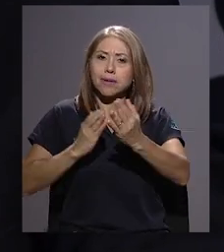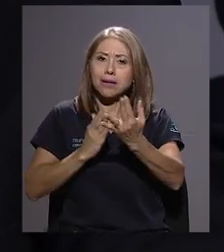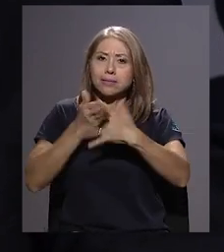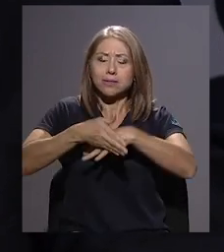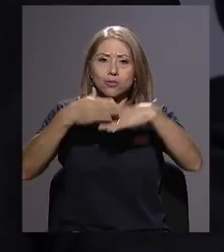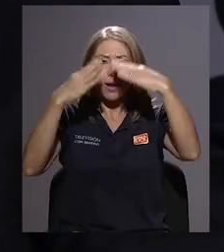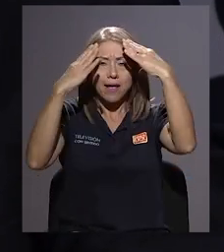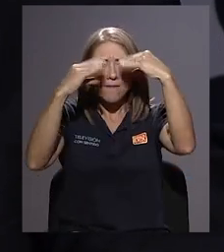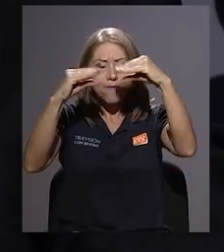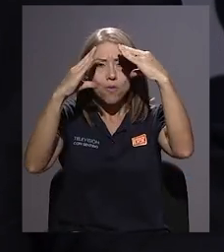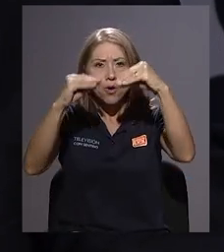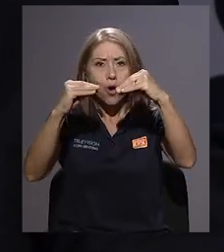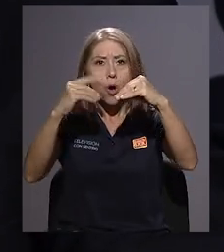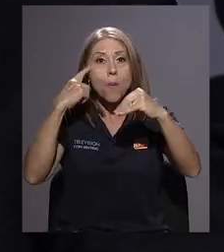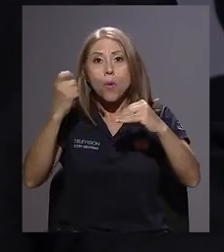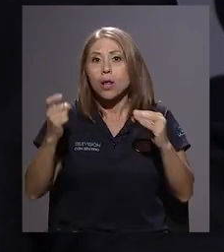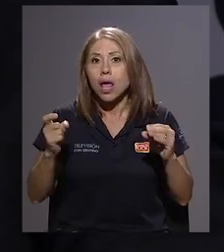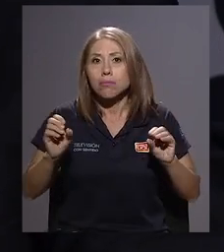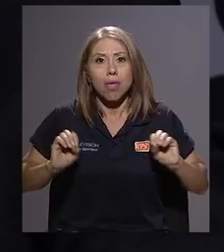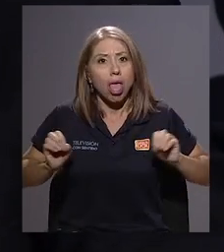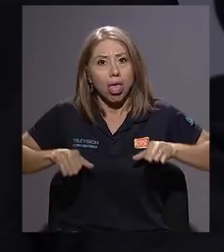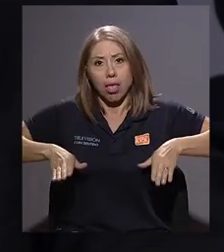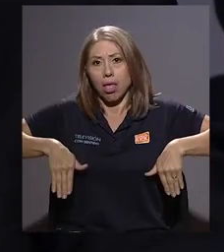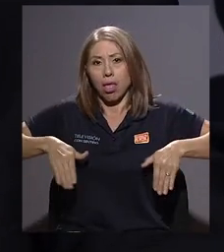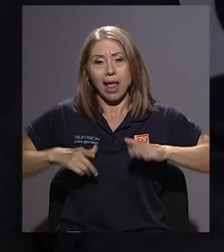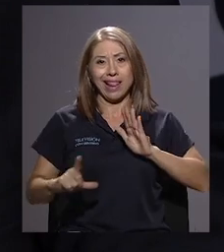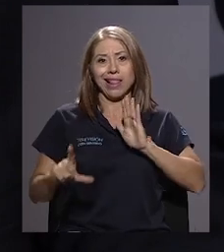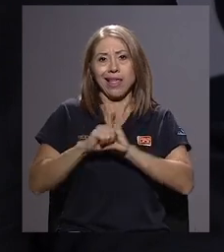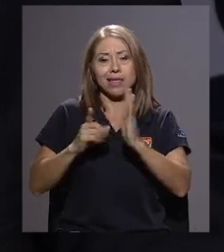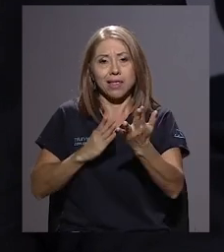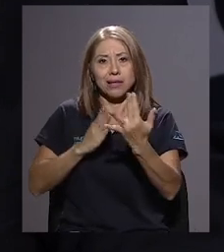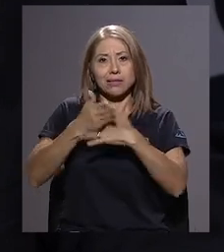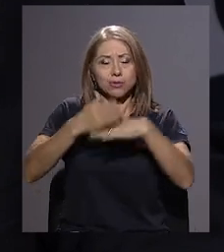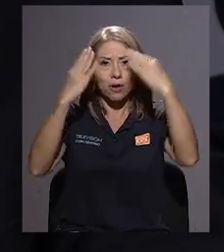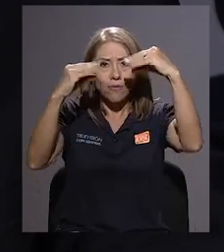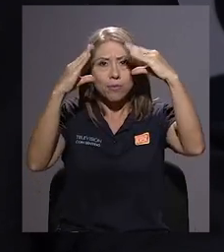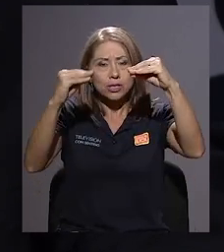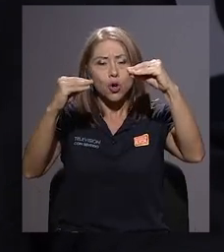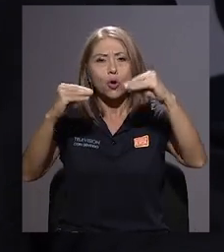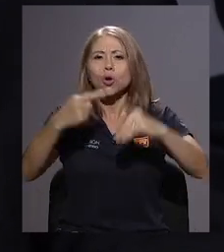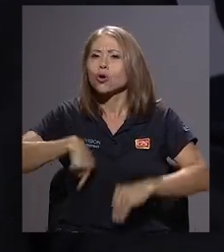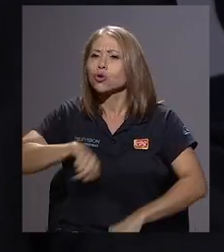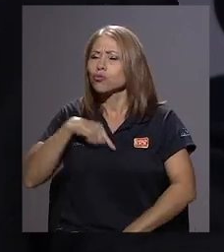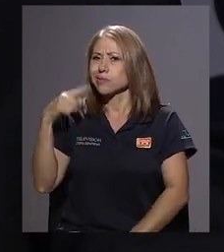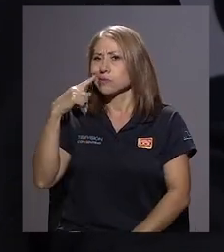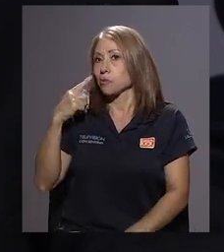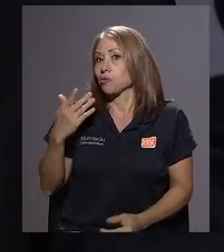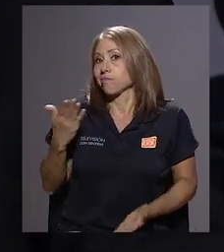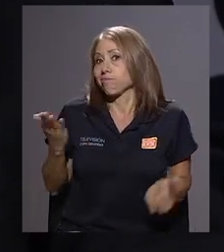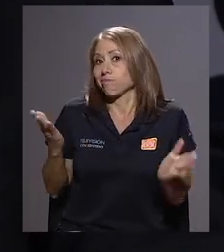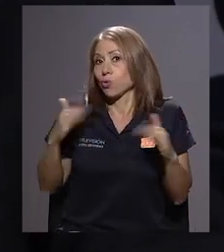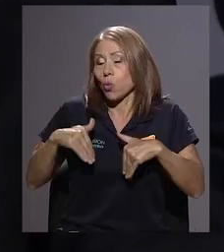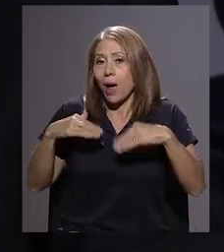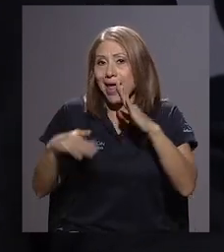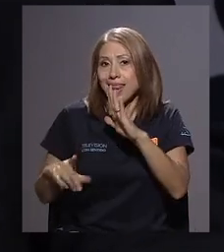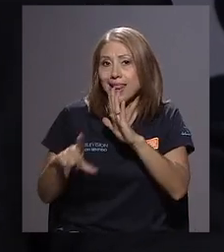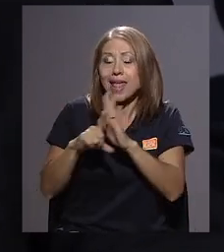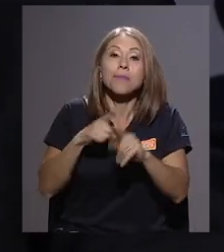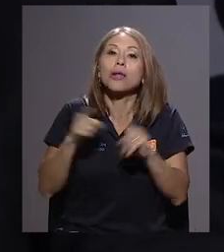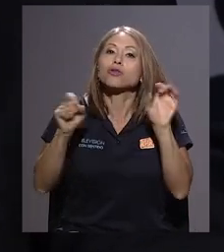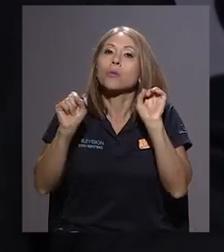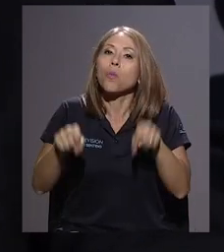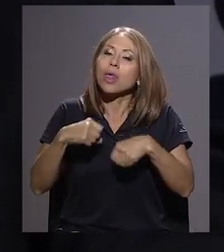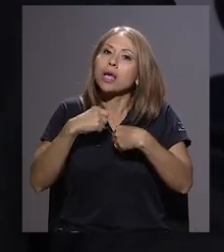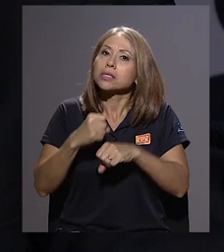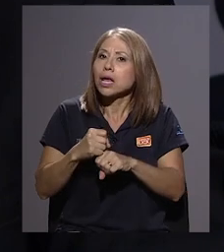la información, visto que no hay una ley de acceso a información. Pero dijimos, bueno, puede que no haya ley, pero se puede hacer mediante otras